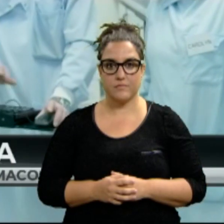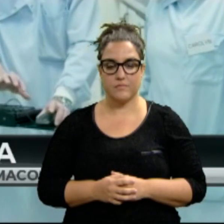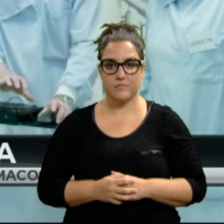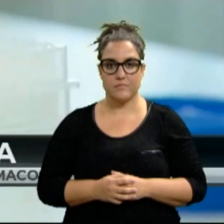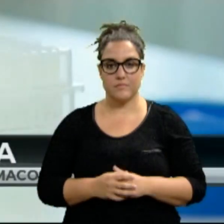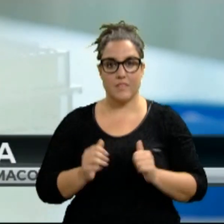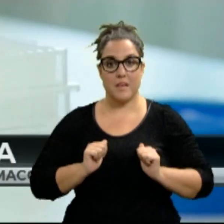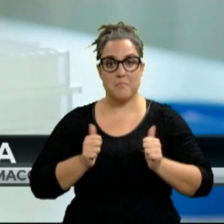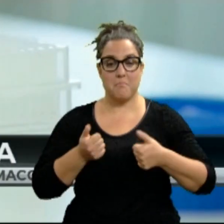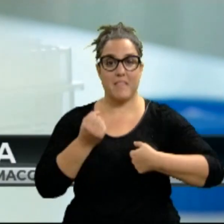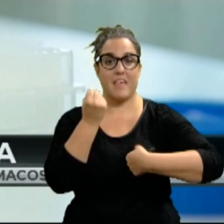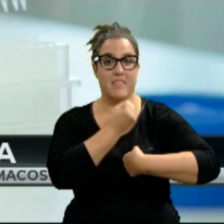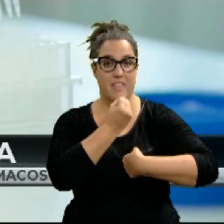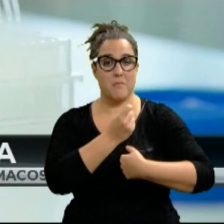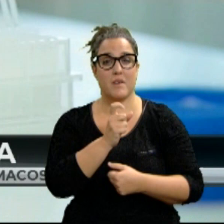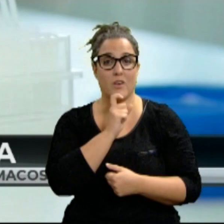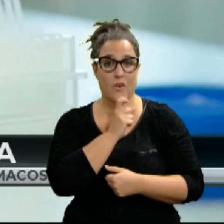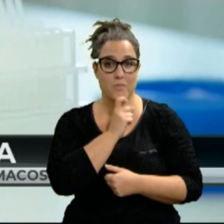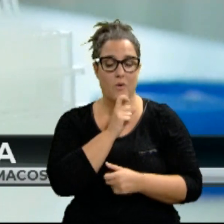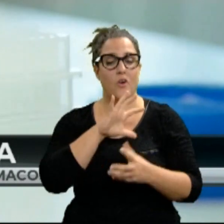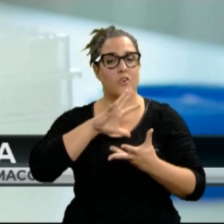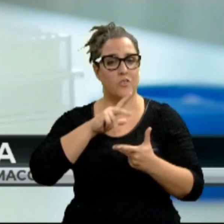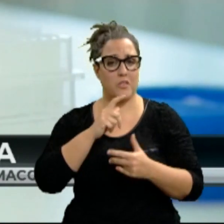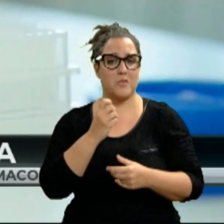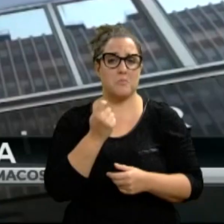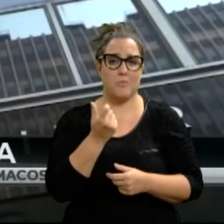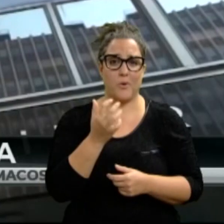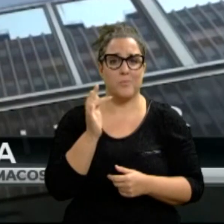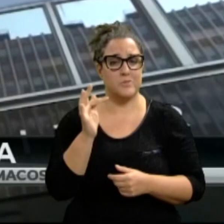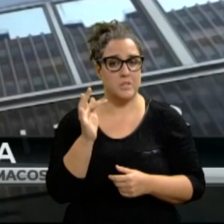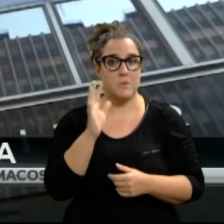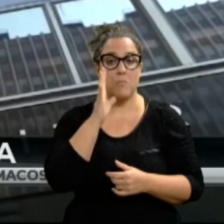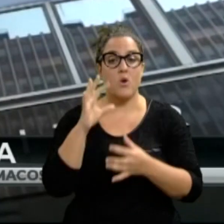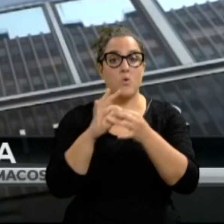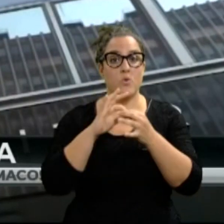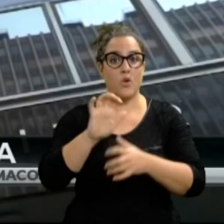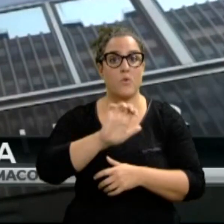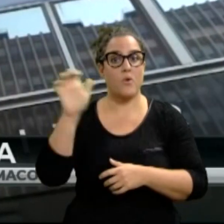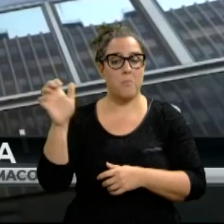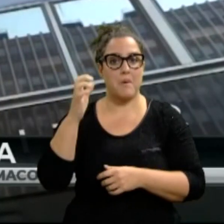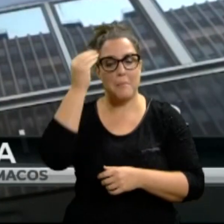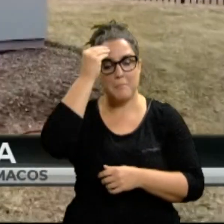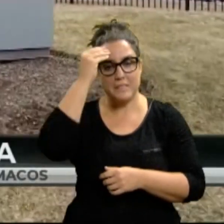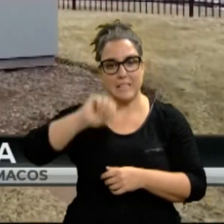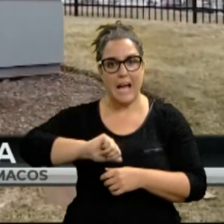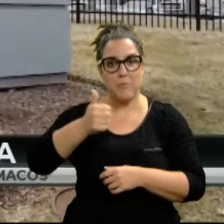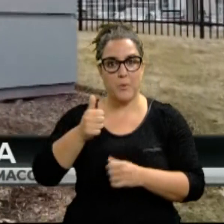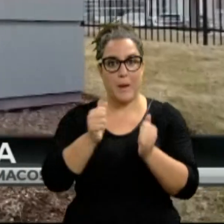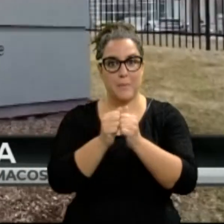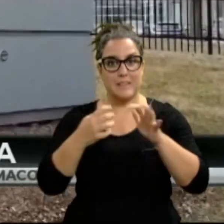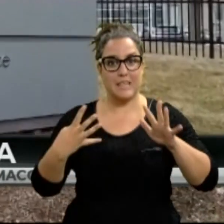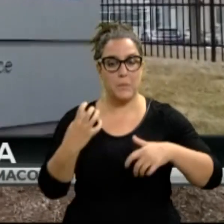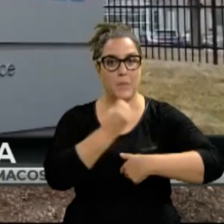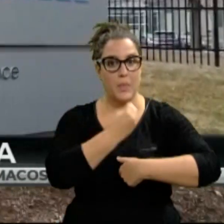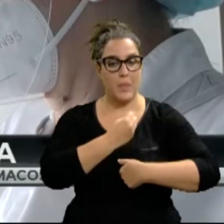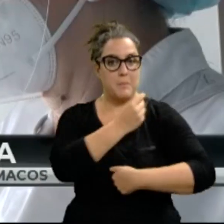Arranca diciembre y lo hace con noticias esperanzadoras. La Unión Europea prevé aprobar la vacuna de Pfizer el 29 de diciembre y